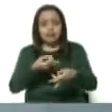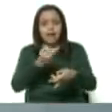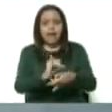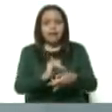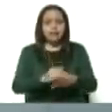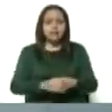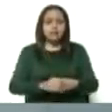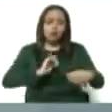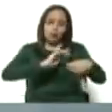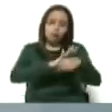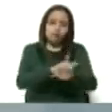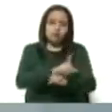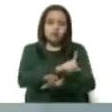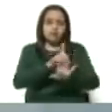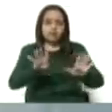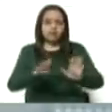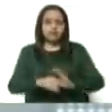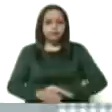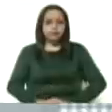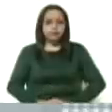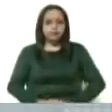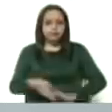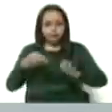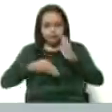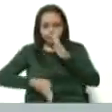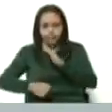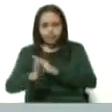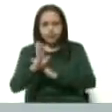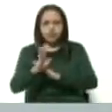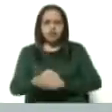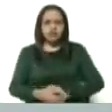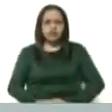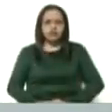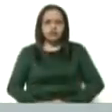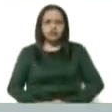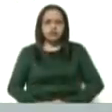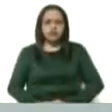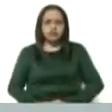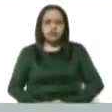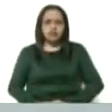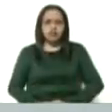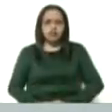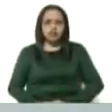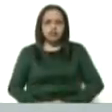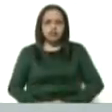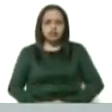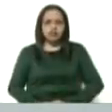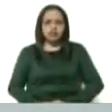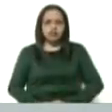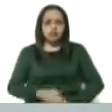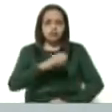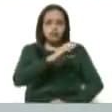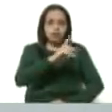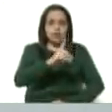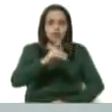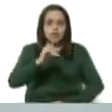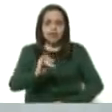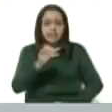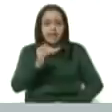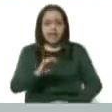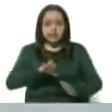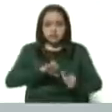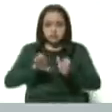rápida. Fue ingresado en un centro diagnóstico integral con aislamiento,